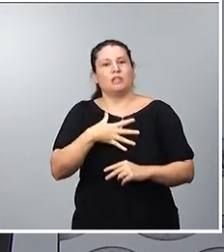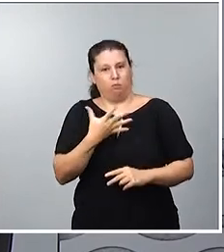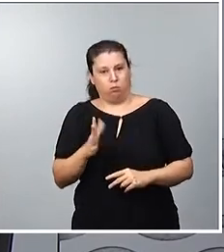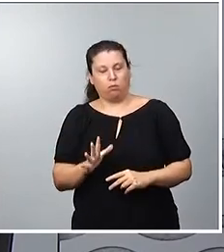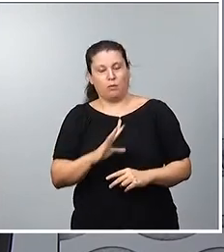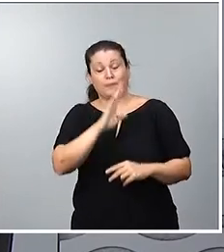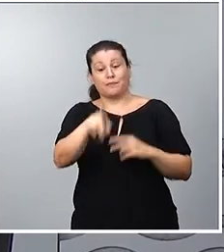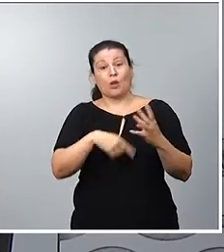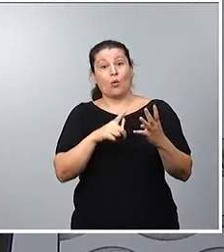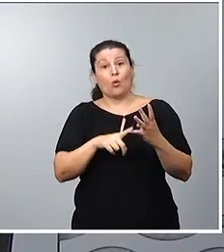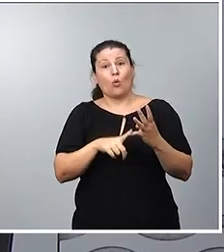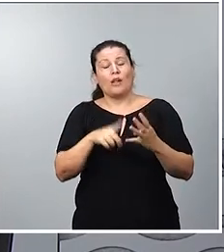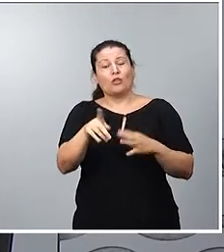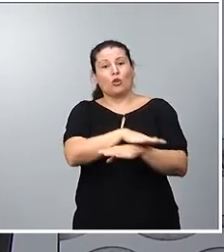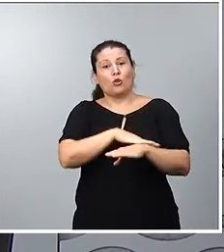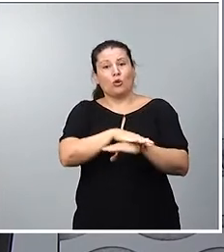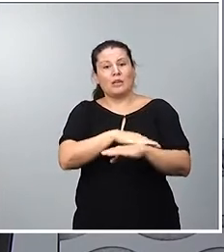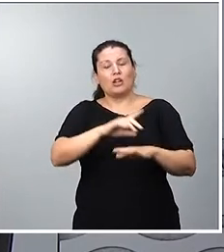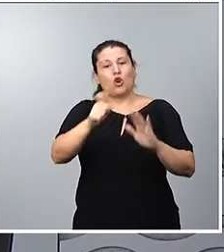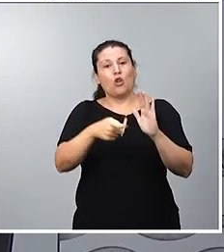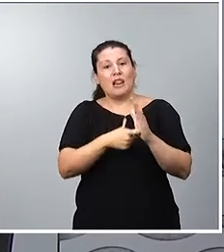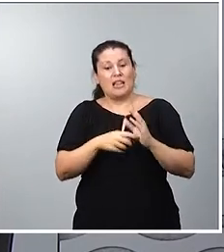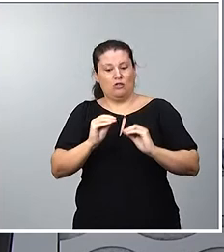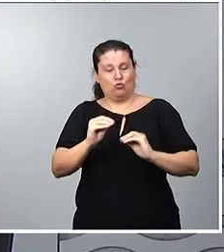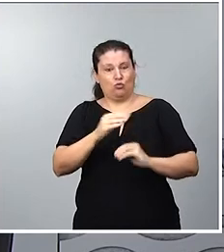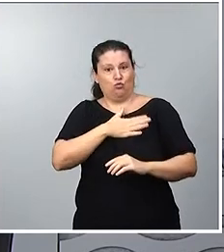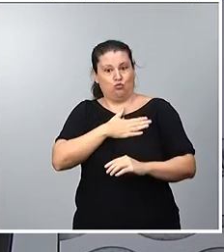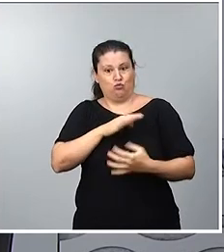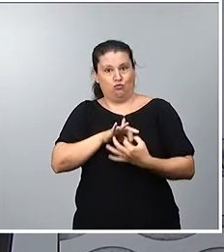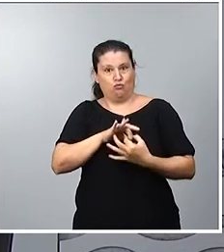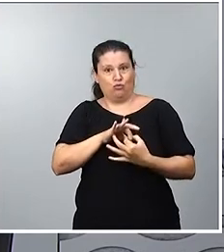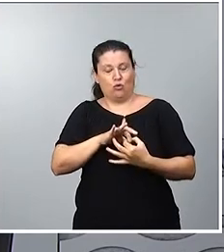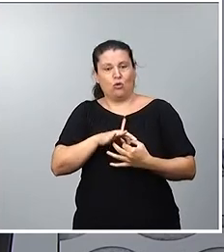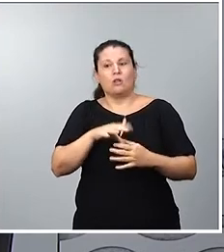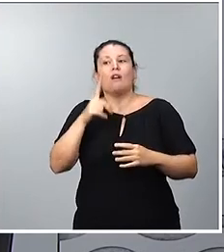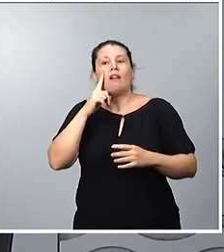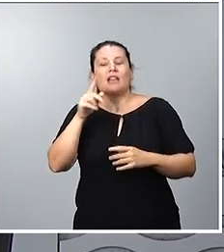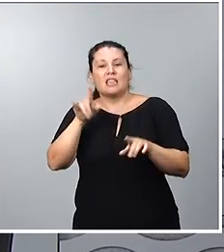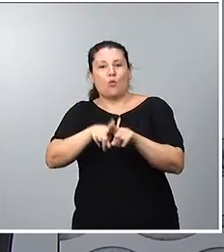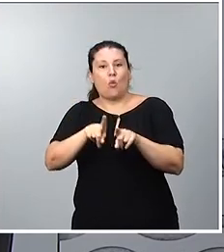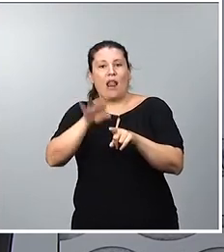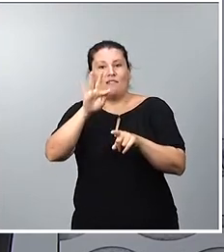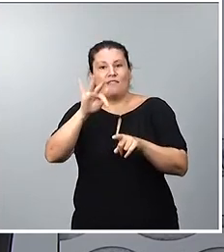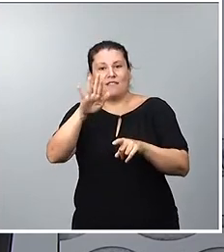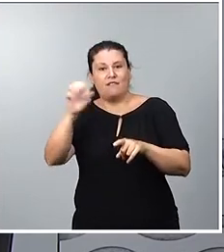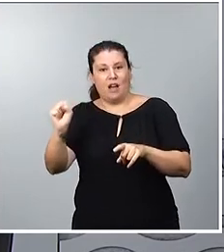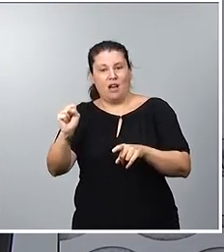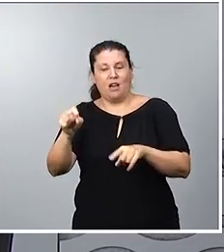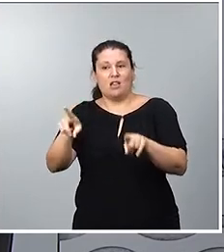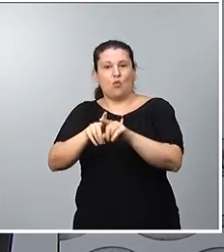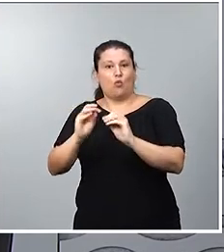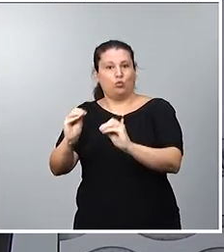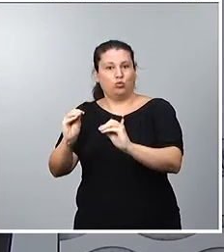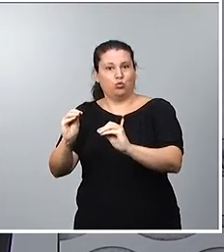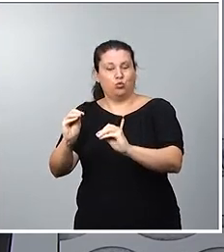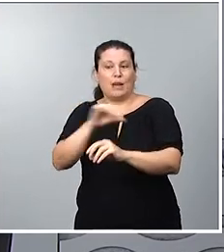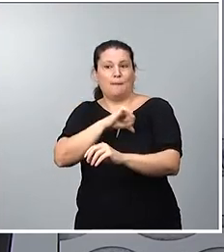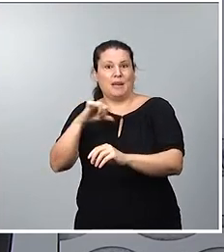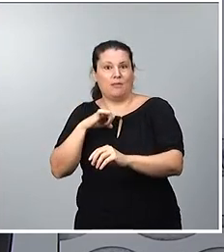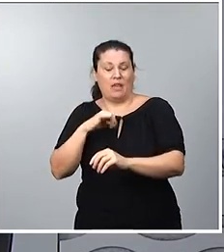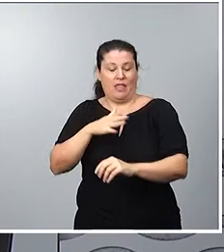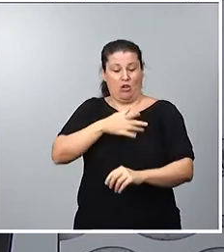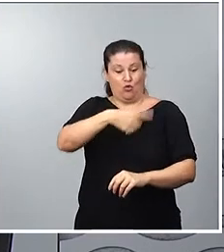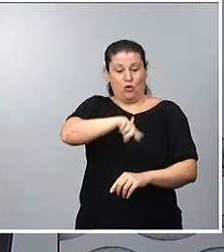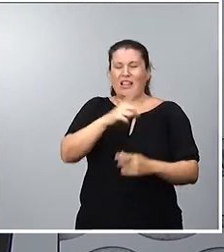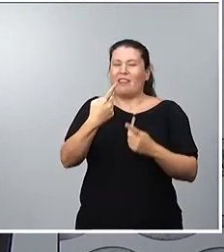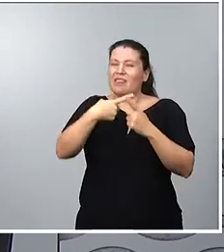marco de sus competencias antes de que lo hiciera la FIFA, siguiendo el procedimiento que establecen nuestras leyes, que es distinto al que rigen una entidad privada.